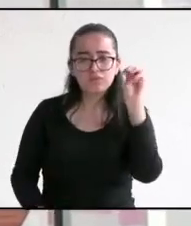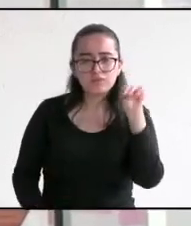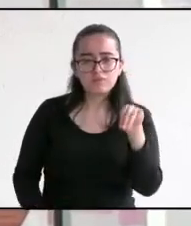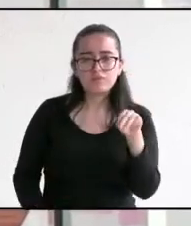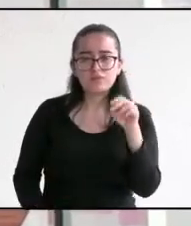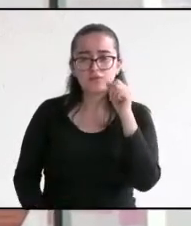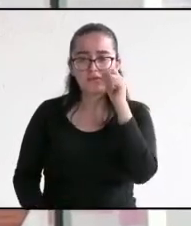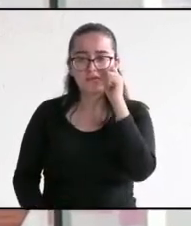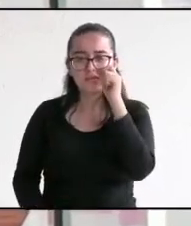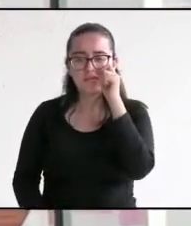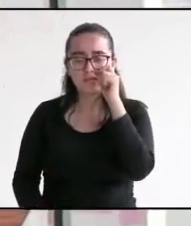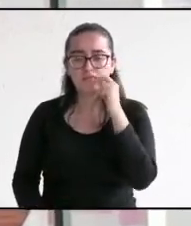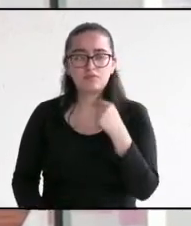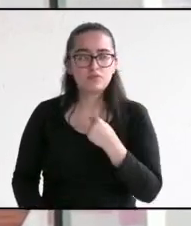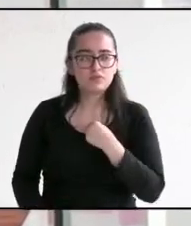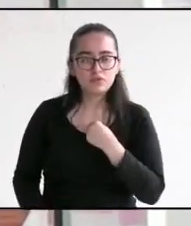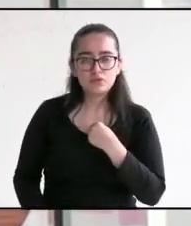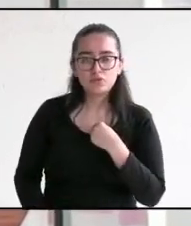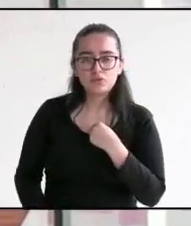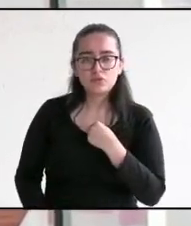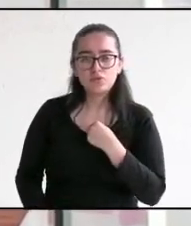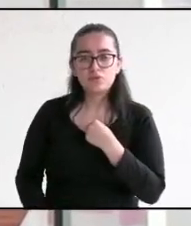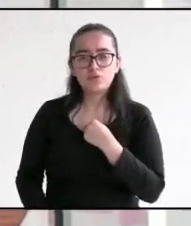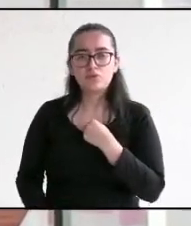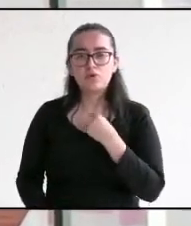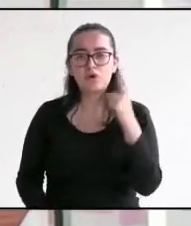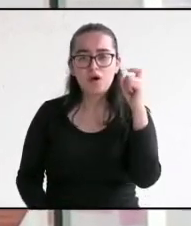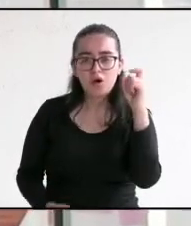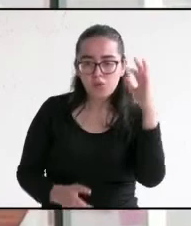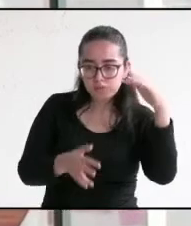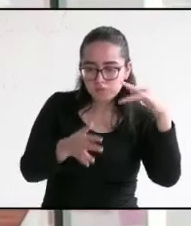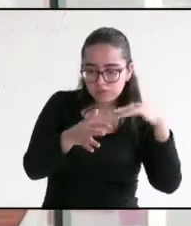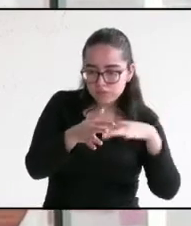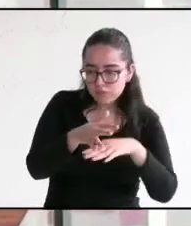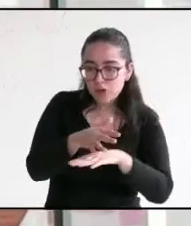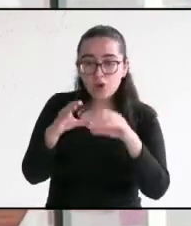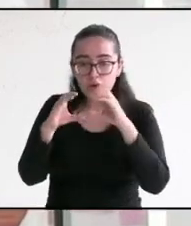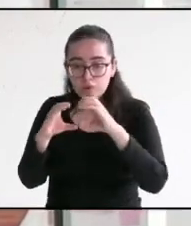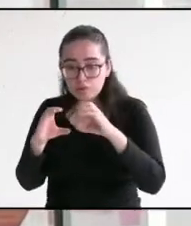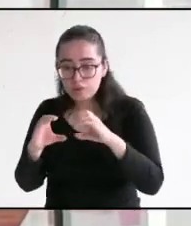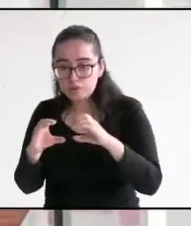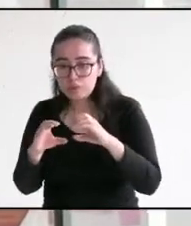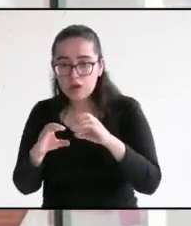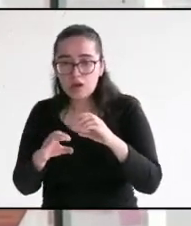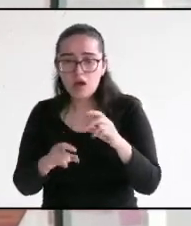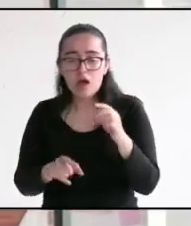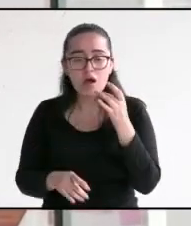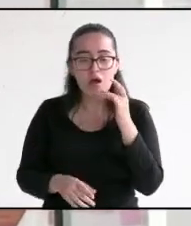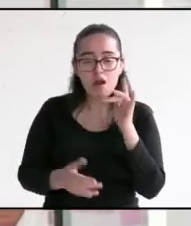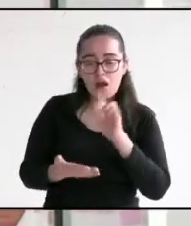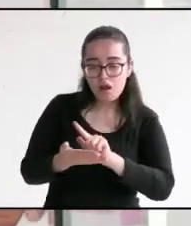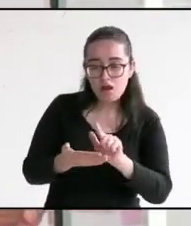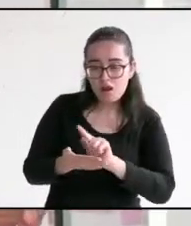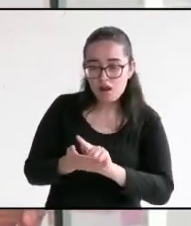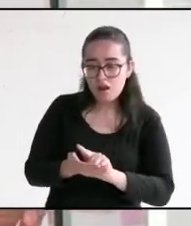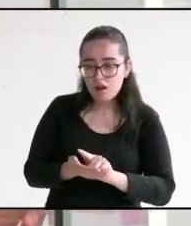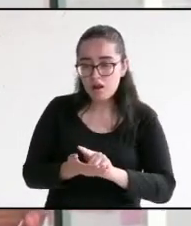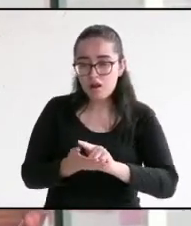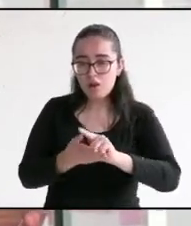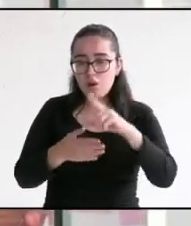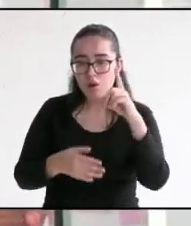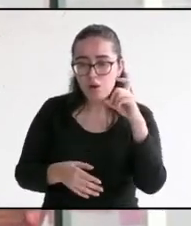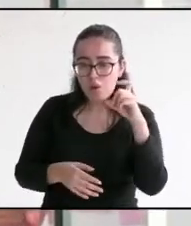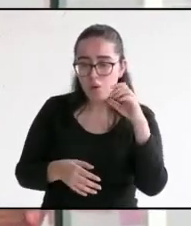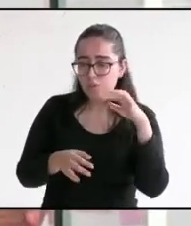servidor, aparte de ya estar haciendo esas plantas tratadoras de aguas naturales y utilizando todas esas aguas para